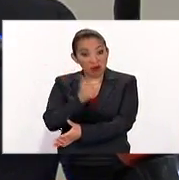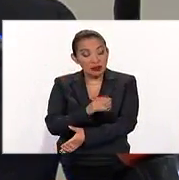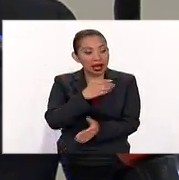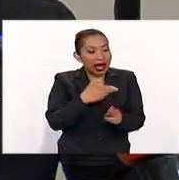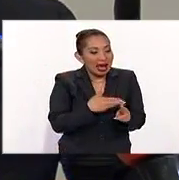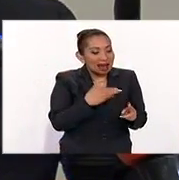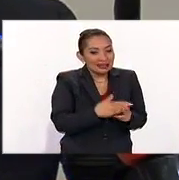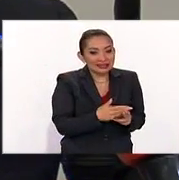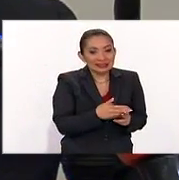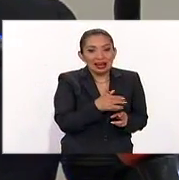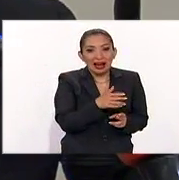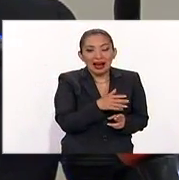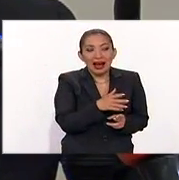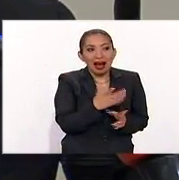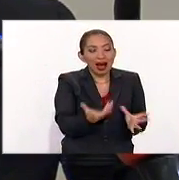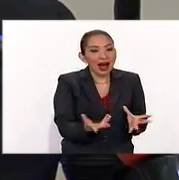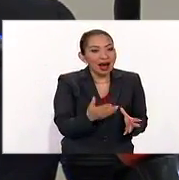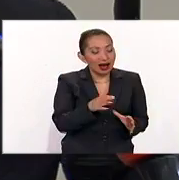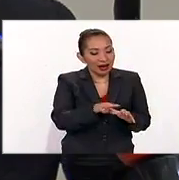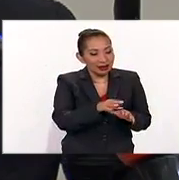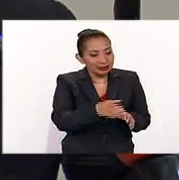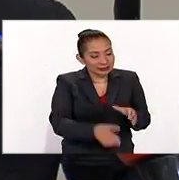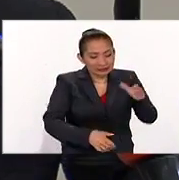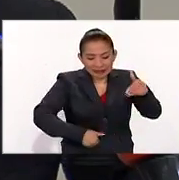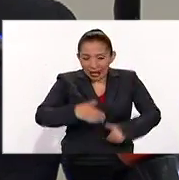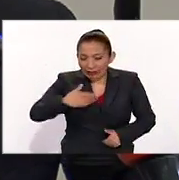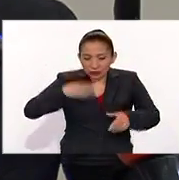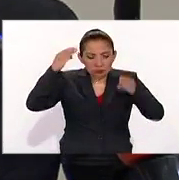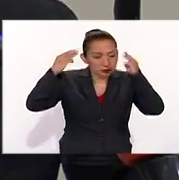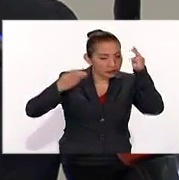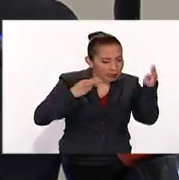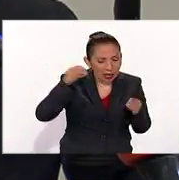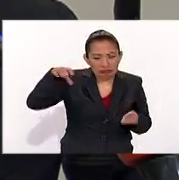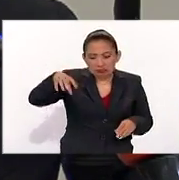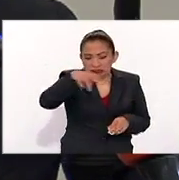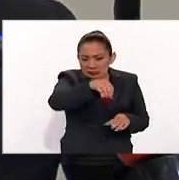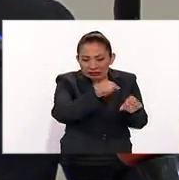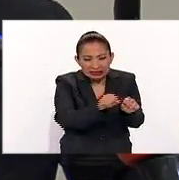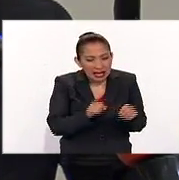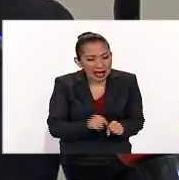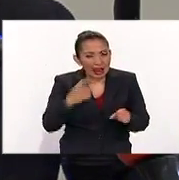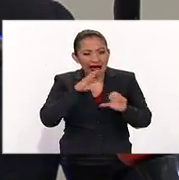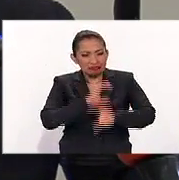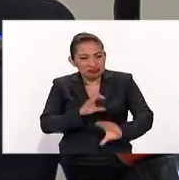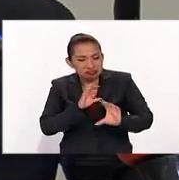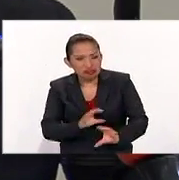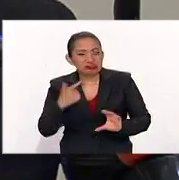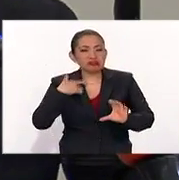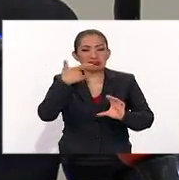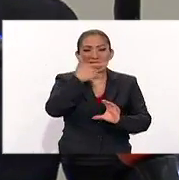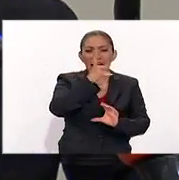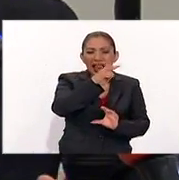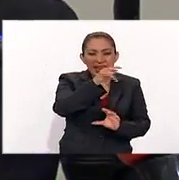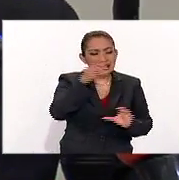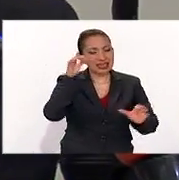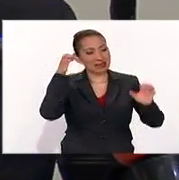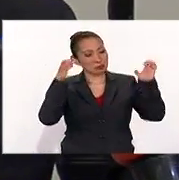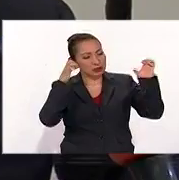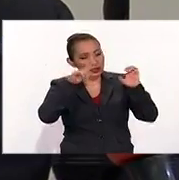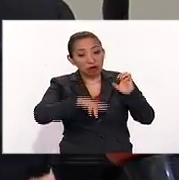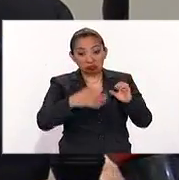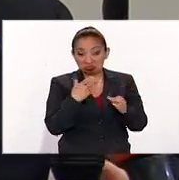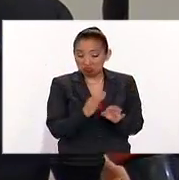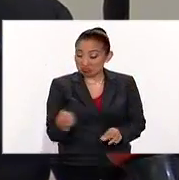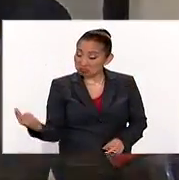una infraestructura de teatros, museos, salas de concierto, galerías, que son las